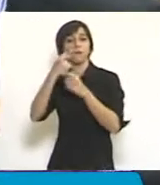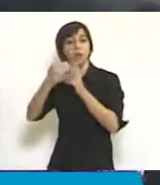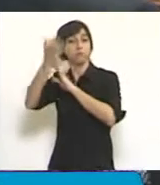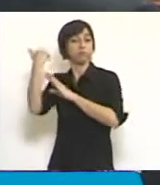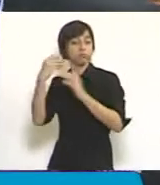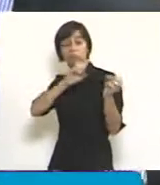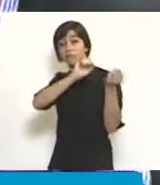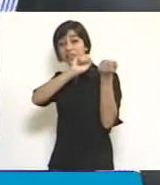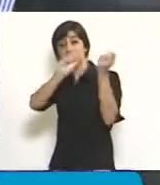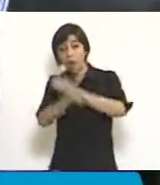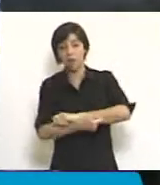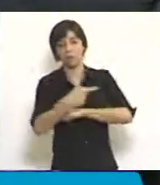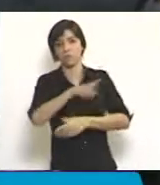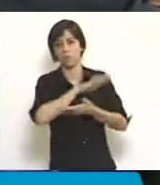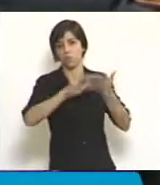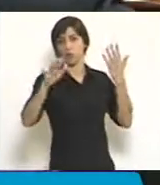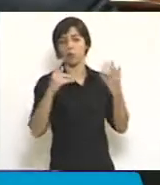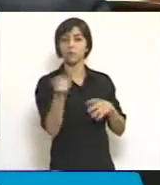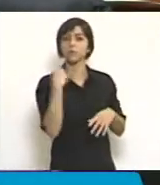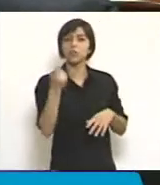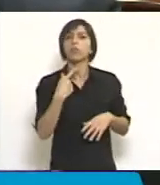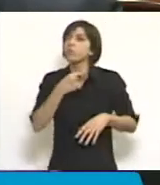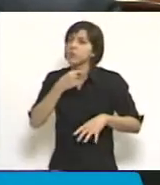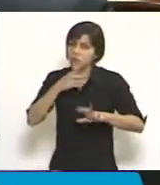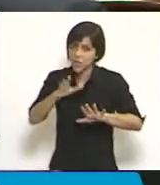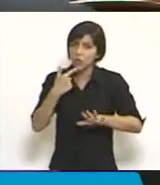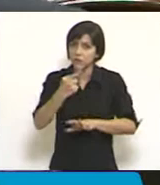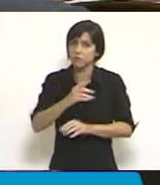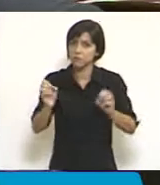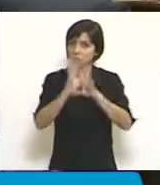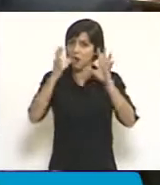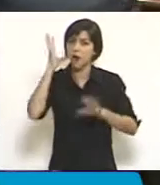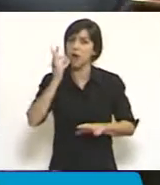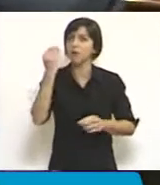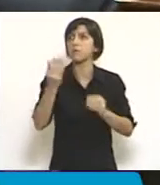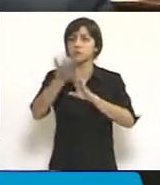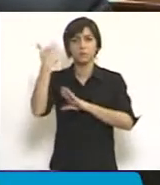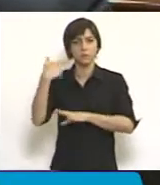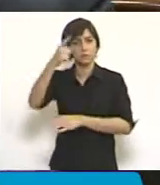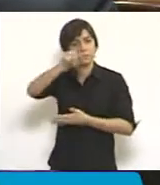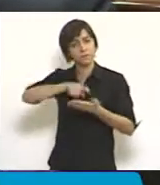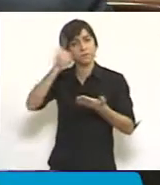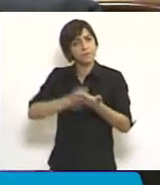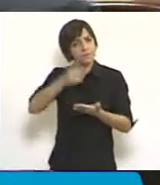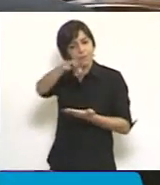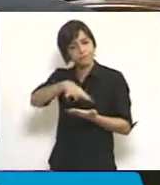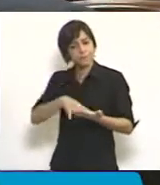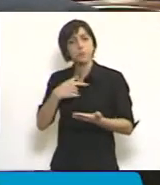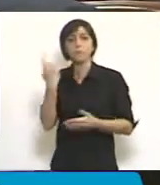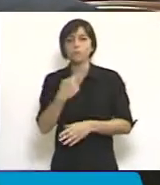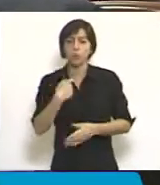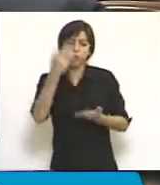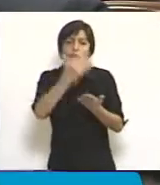Nosotros encontramos una primer, y quiero aclarar algo, hicimos un dictamen en los temas proponiendo cambios.